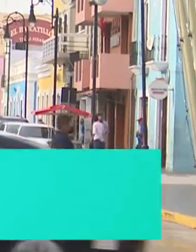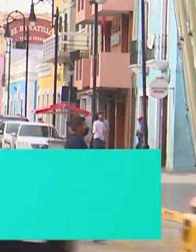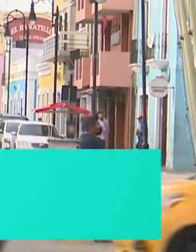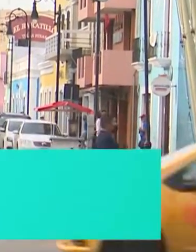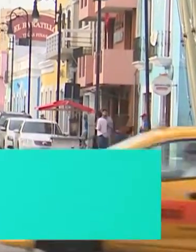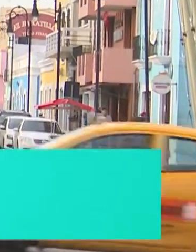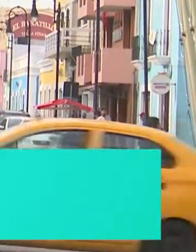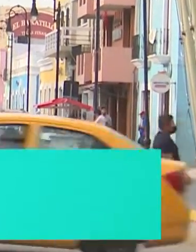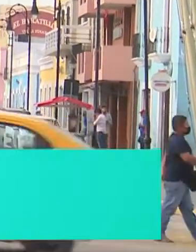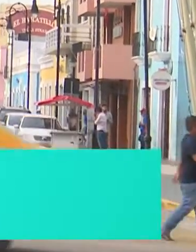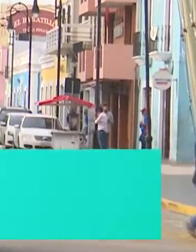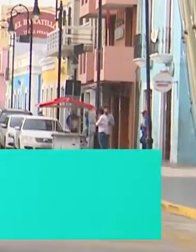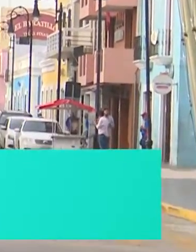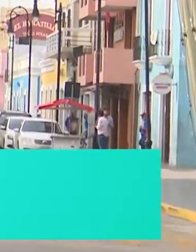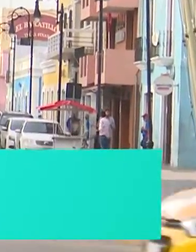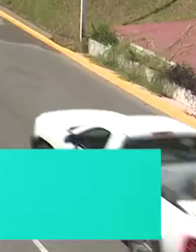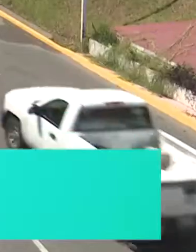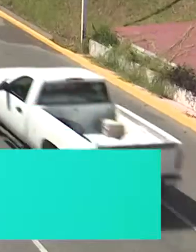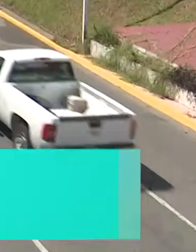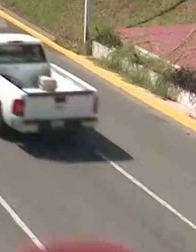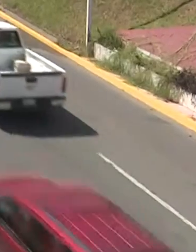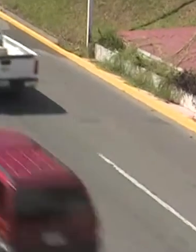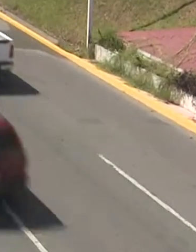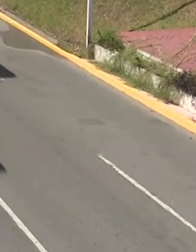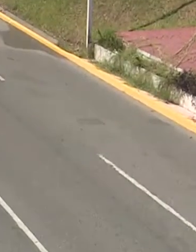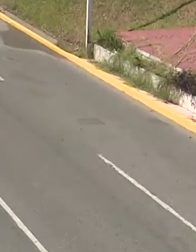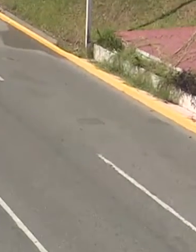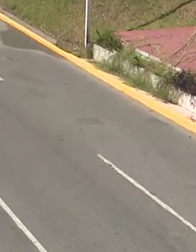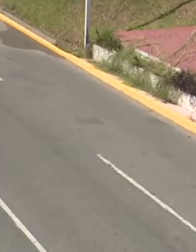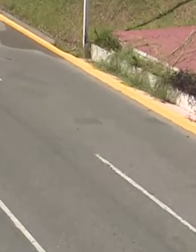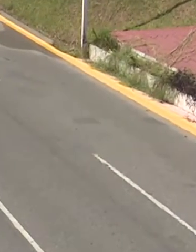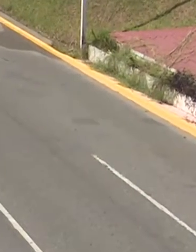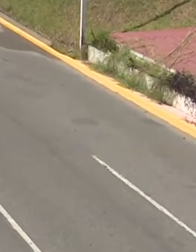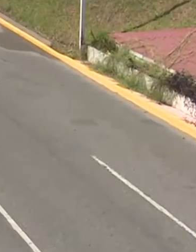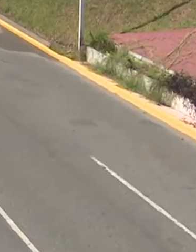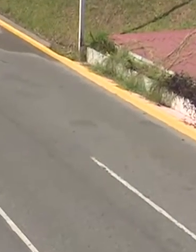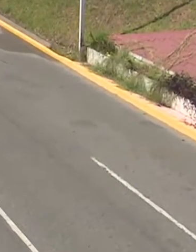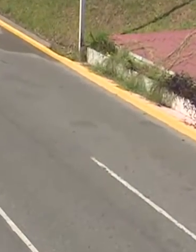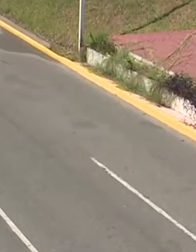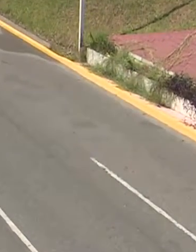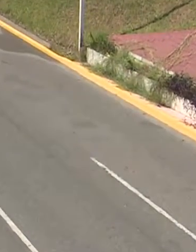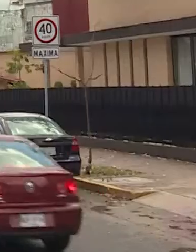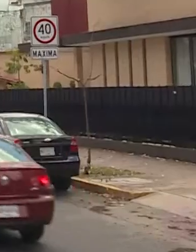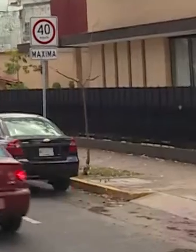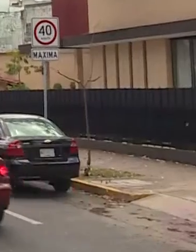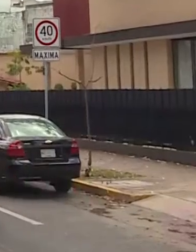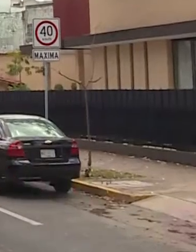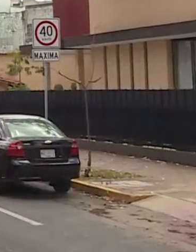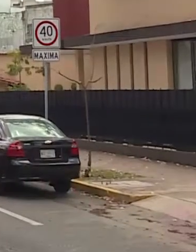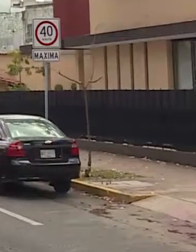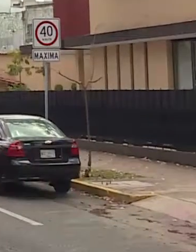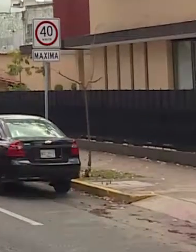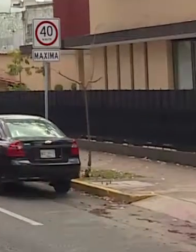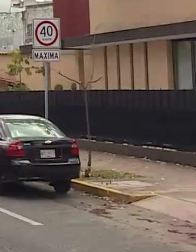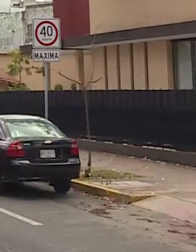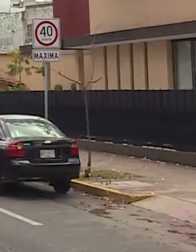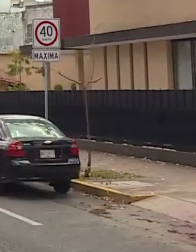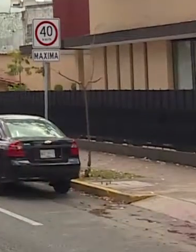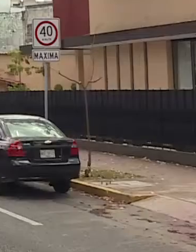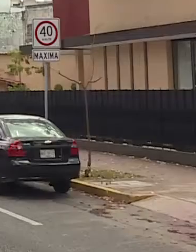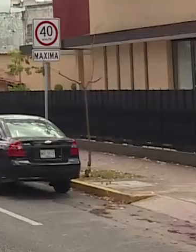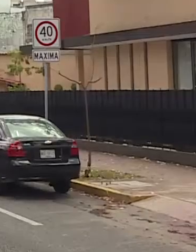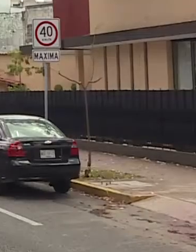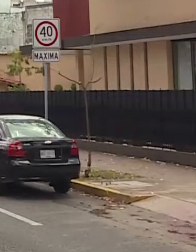Nos vamos a reunir. Hay bastante coordinación, trabajo